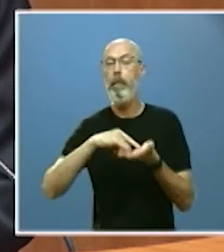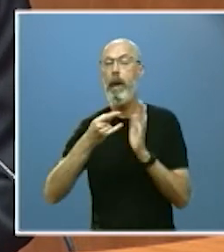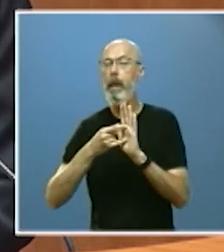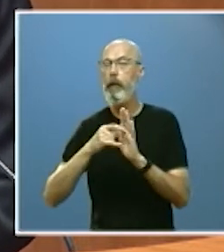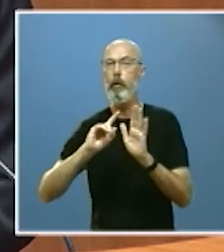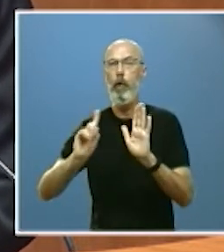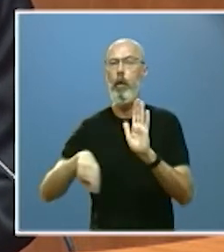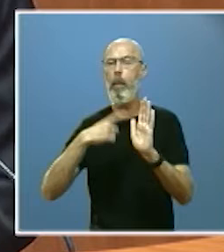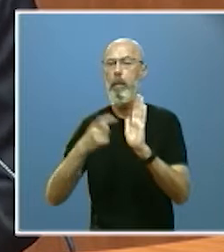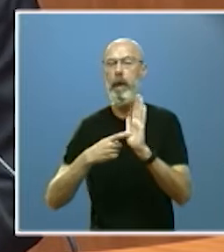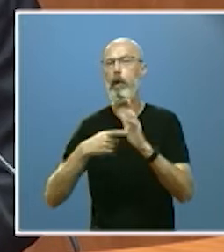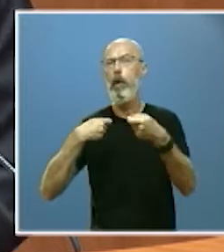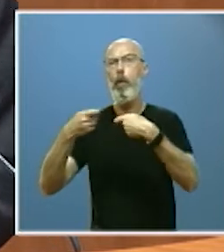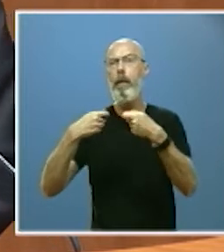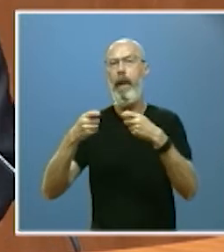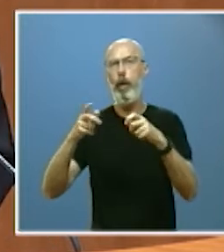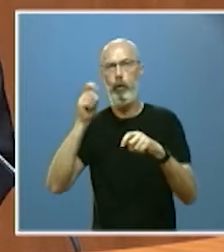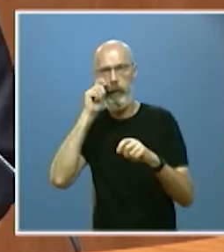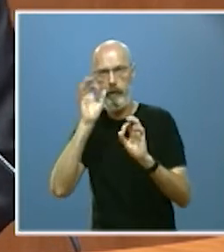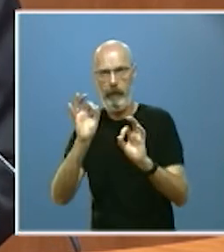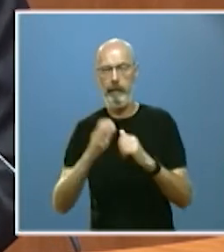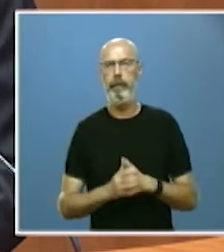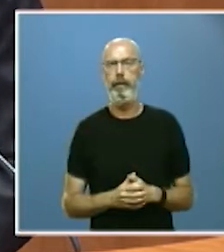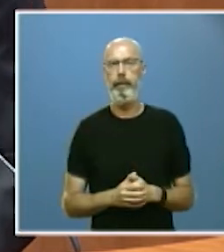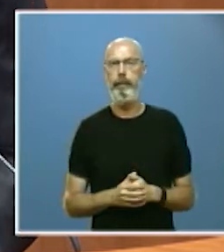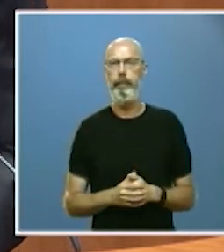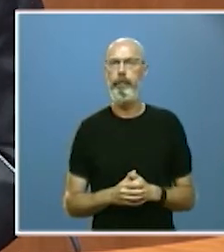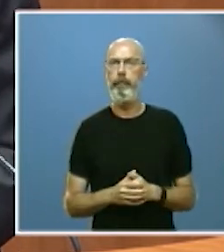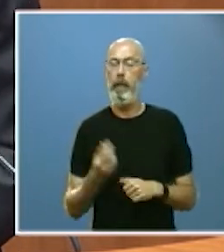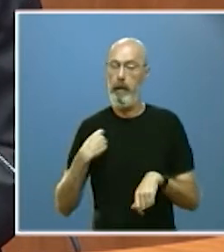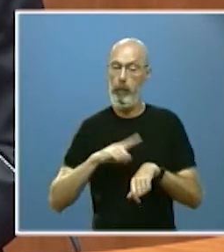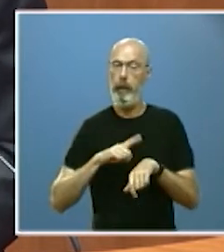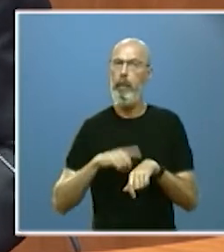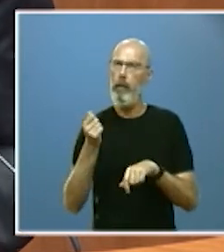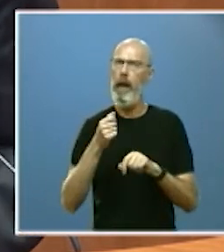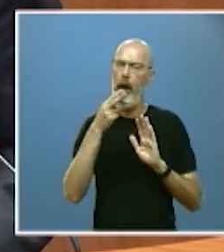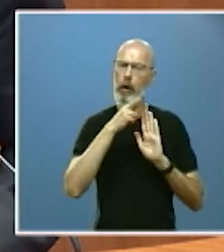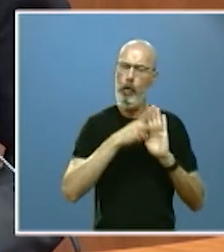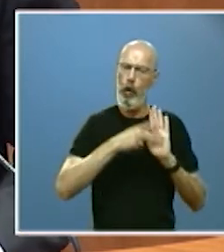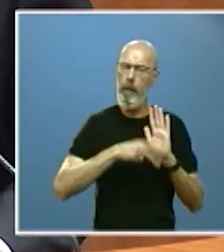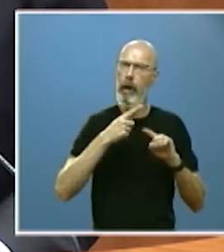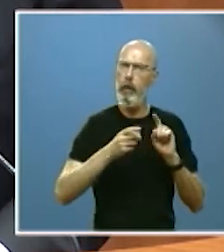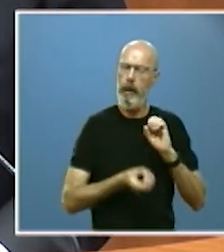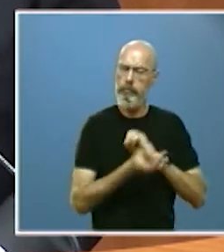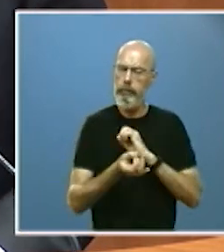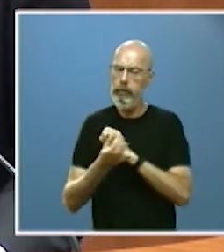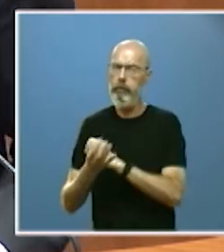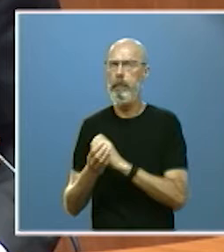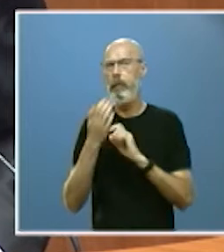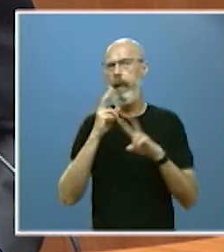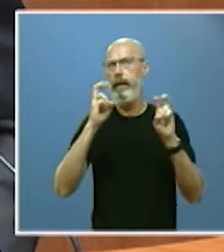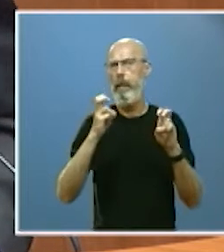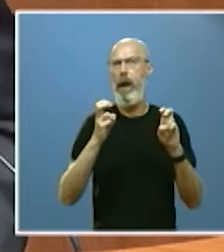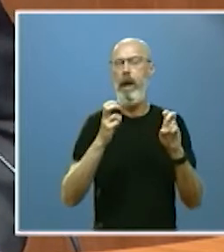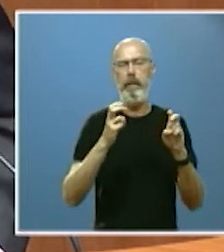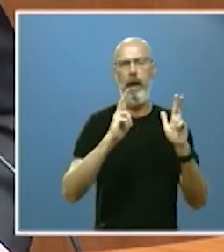comercialización turística. Al mismo tiempo hemos llevado a cabo un notable desarrollo normativo con regulaciones avanzadas en materia de alojamientos